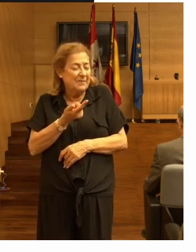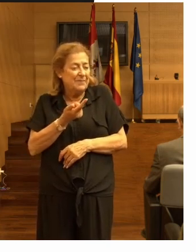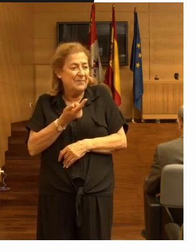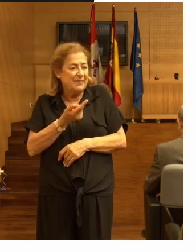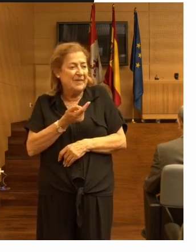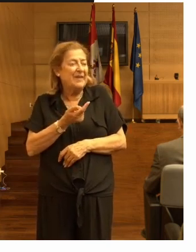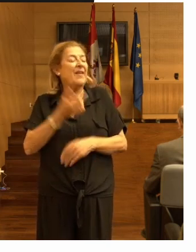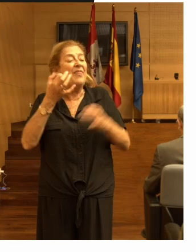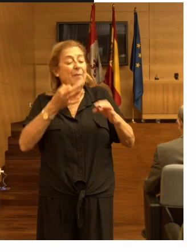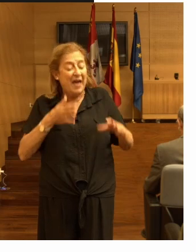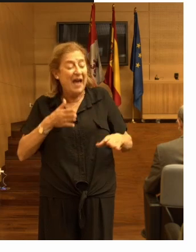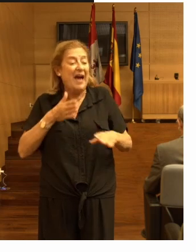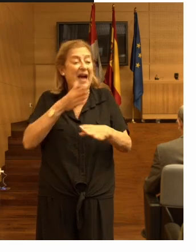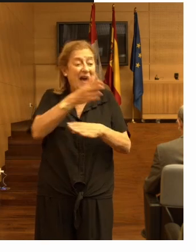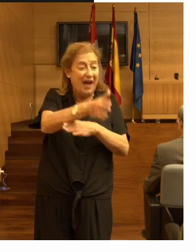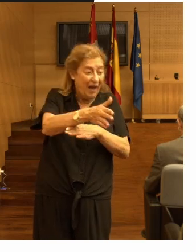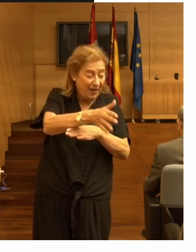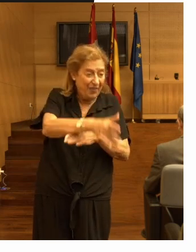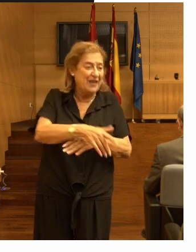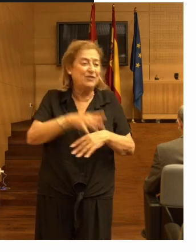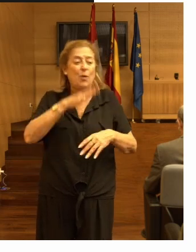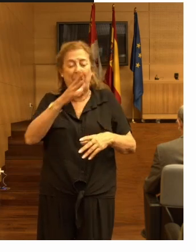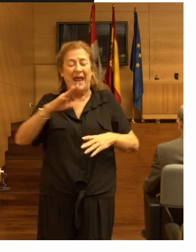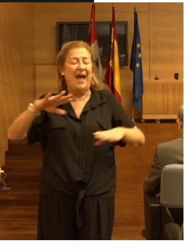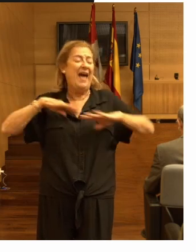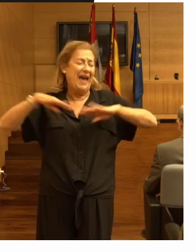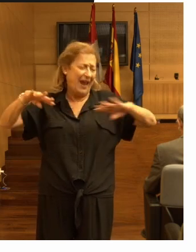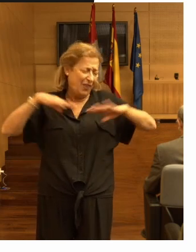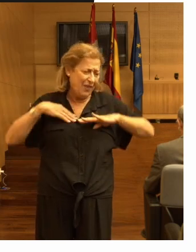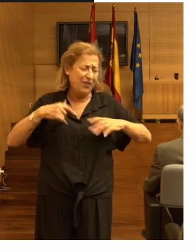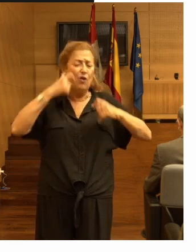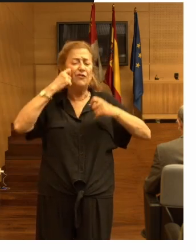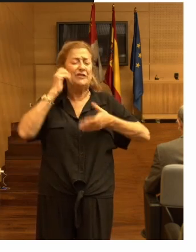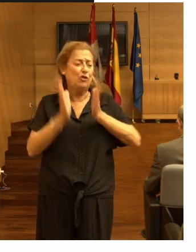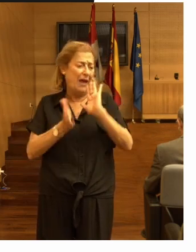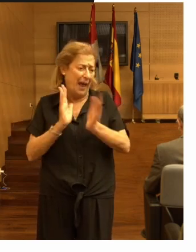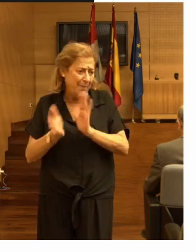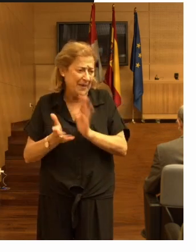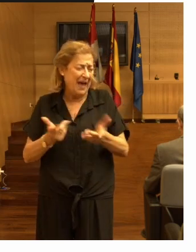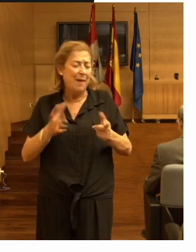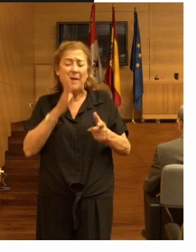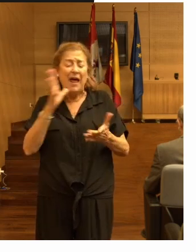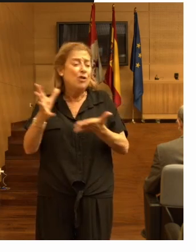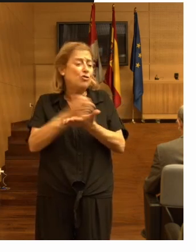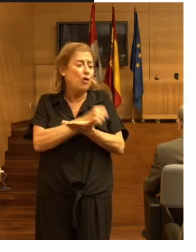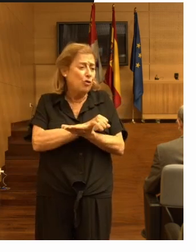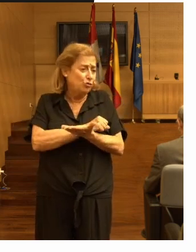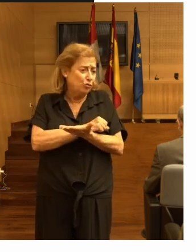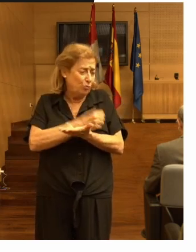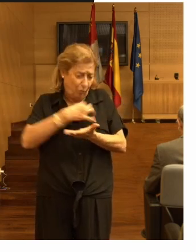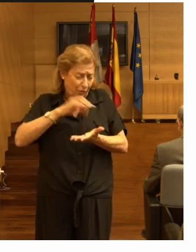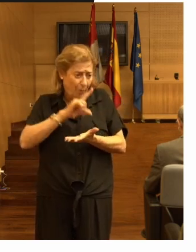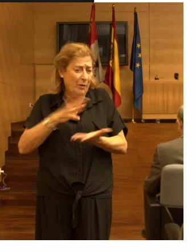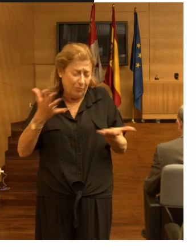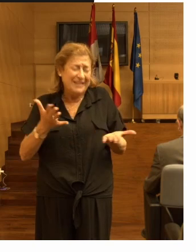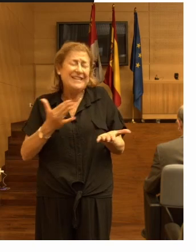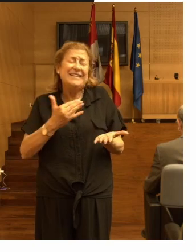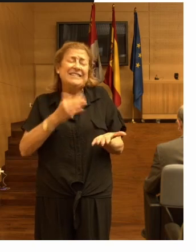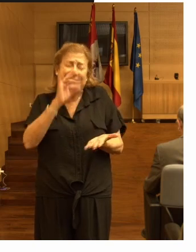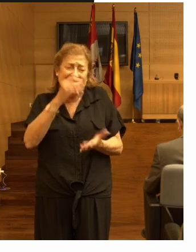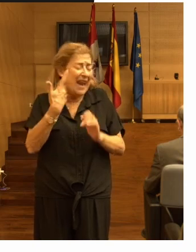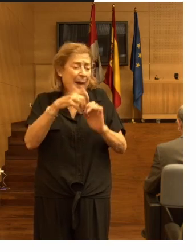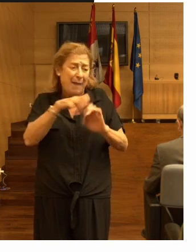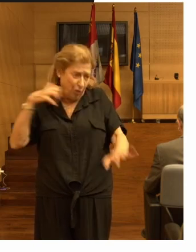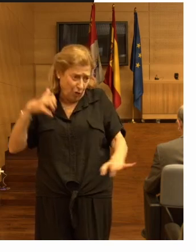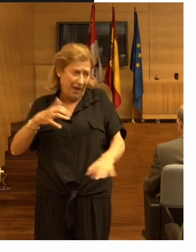tener acceso a un programa de ejercicios o a fisioterapia quizá no para todos pero sí para la